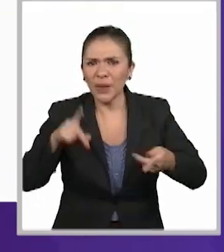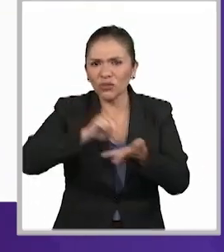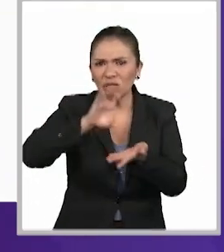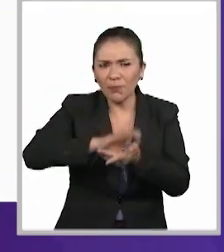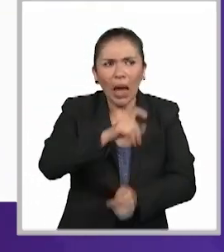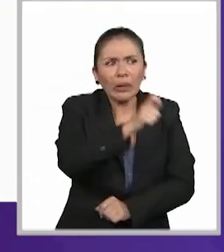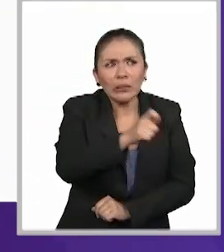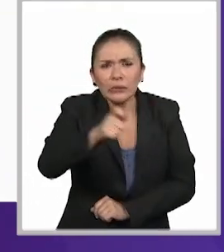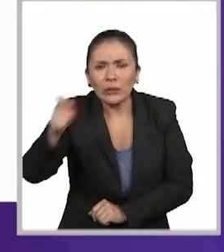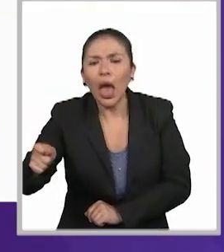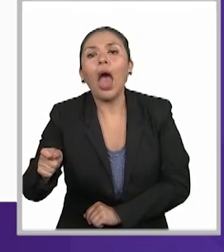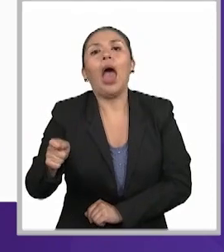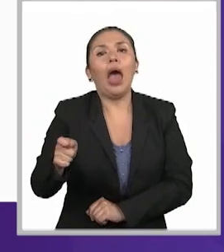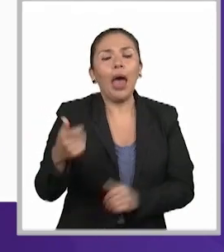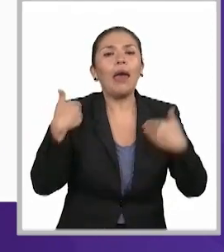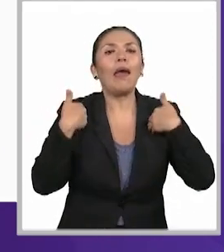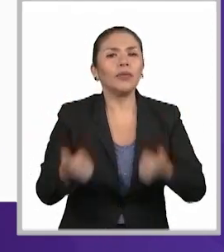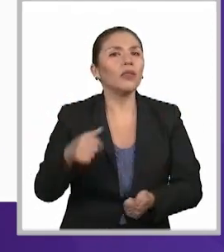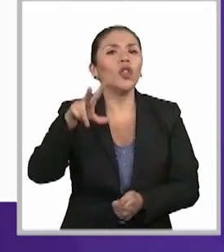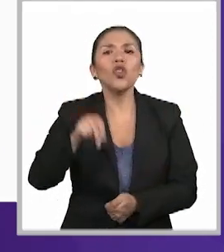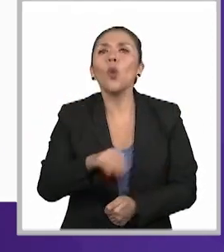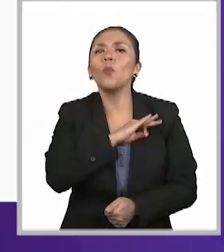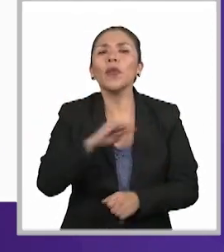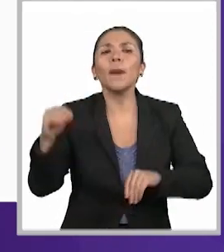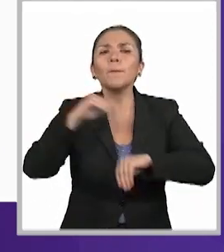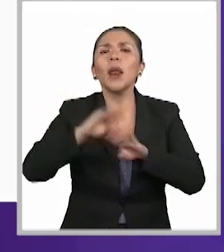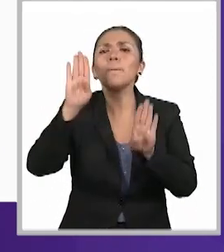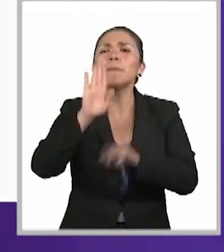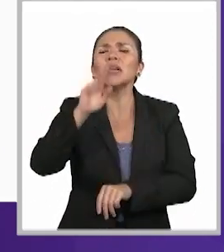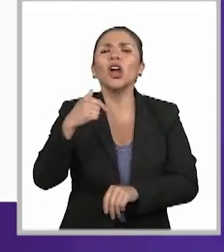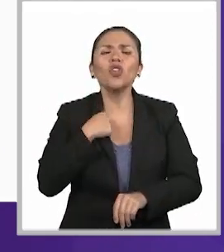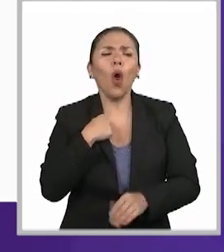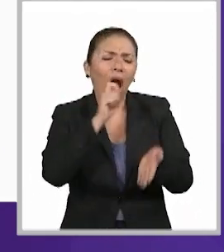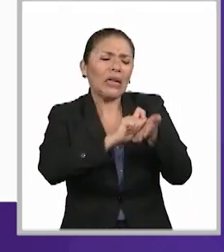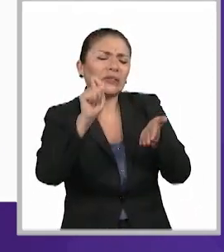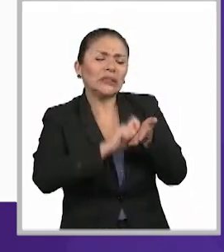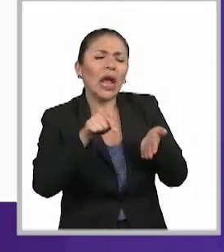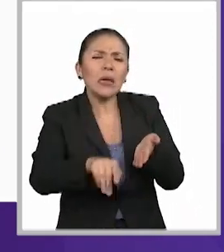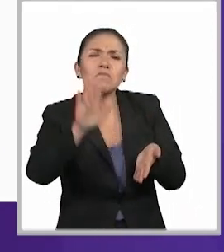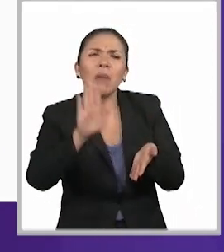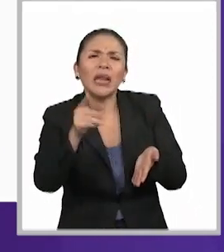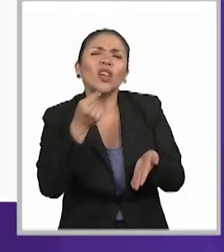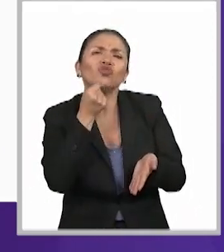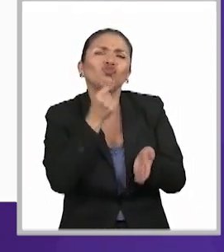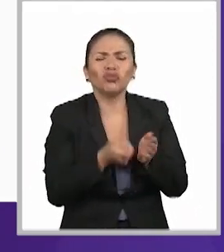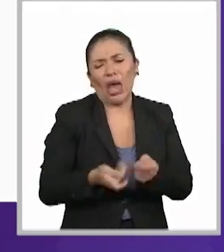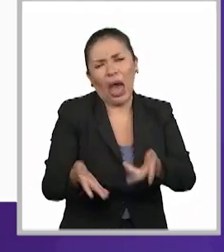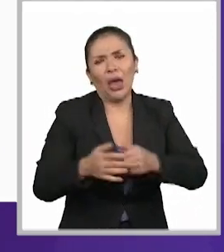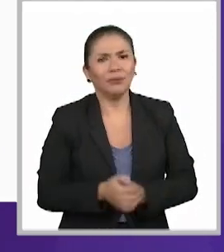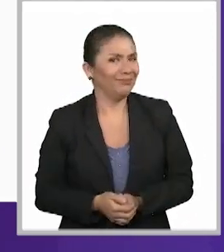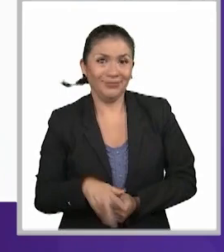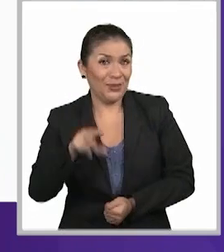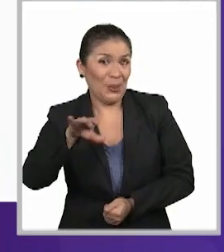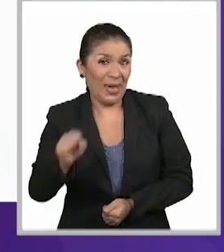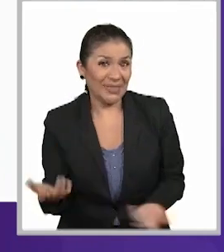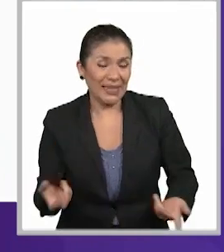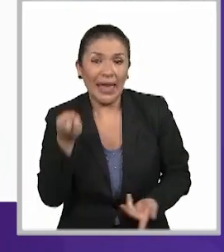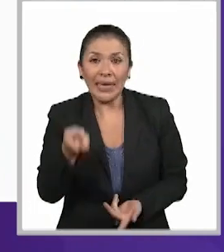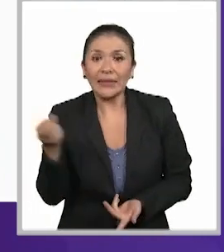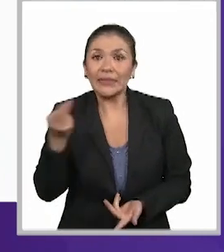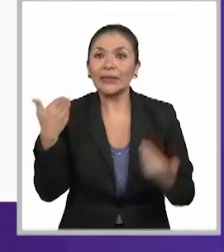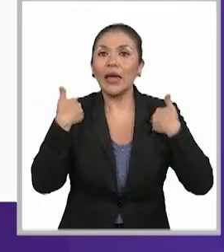que tienen las personas con discapacidad intelectual, para que no caigamos en escribirles como si fueran niños, porque no son niños, pero entender